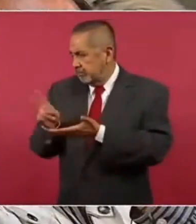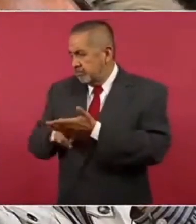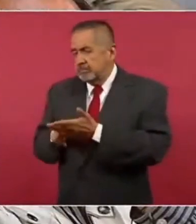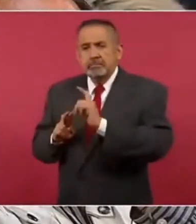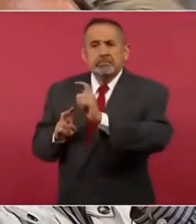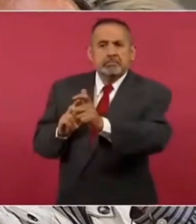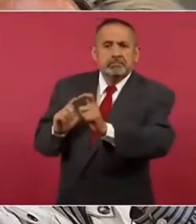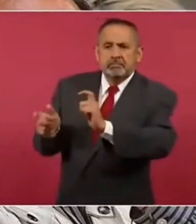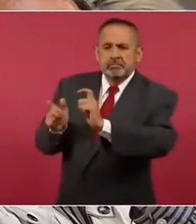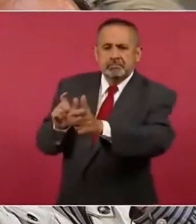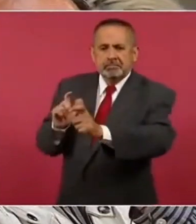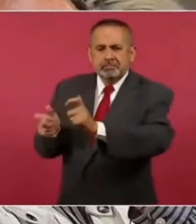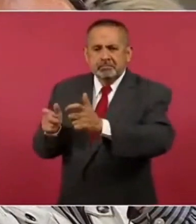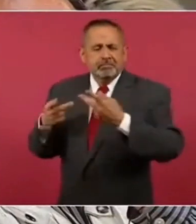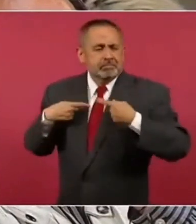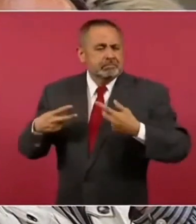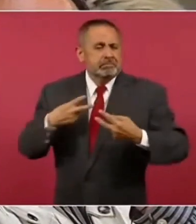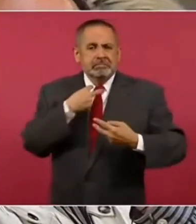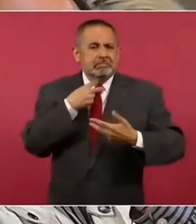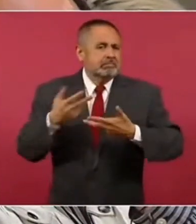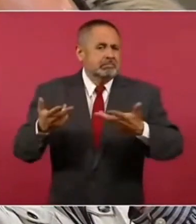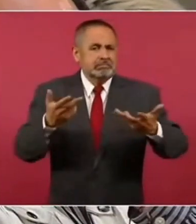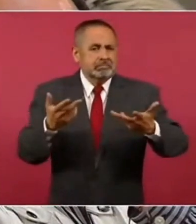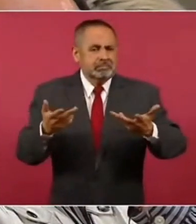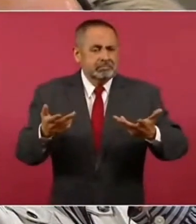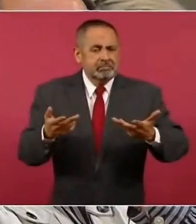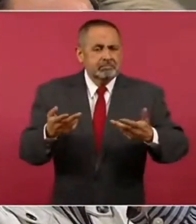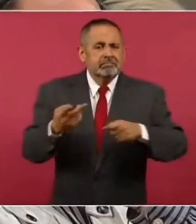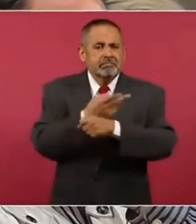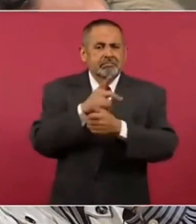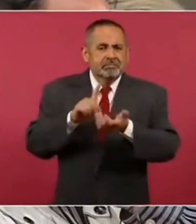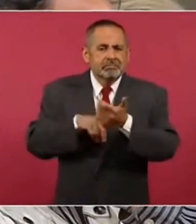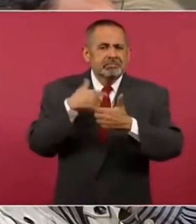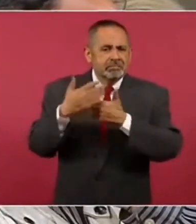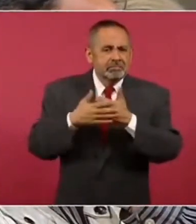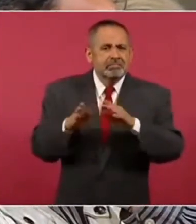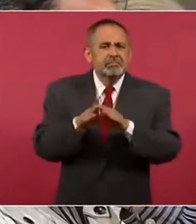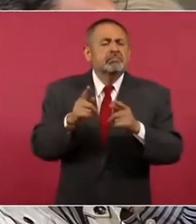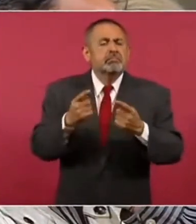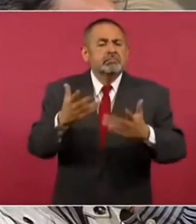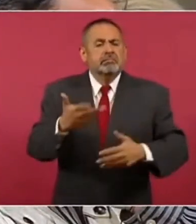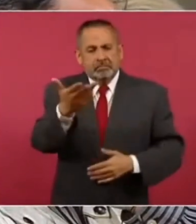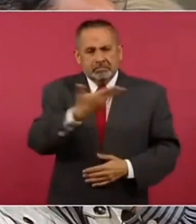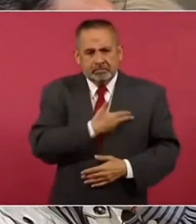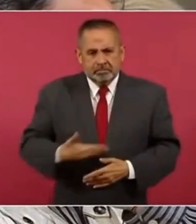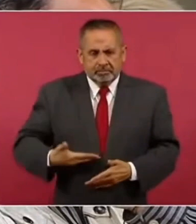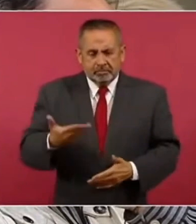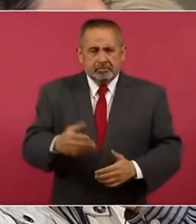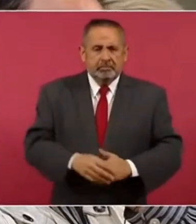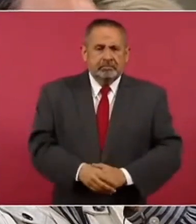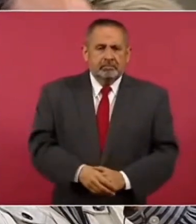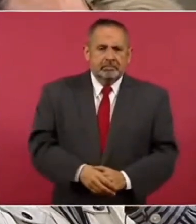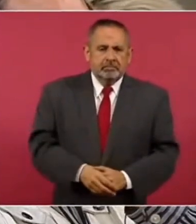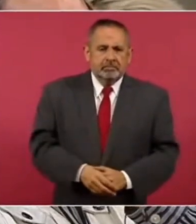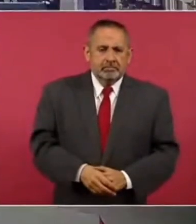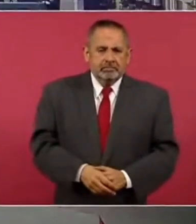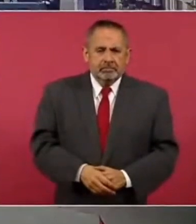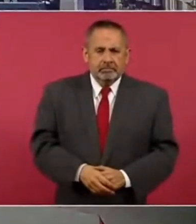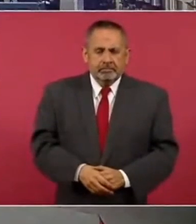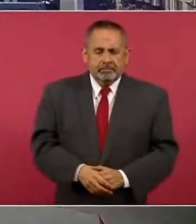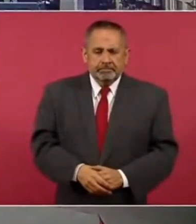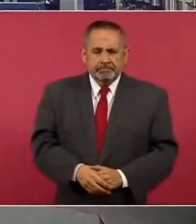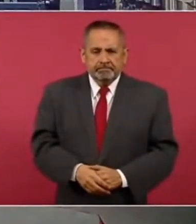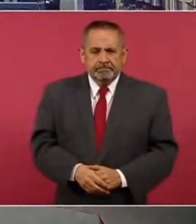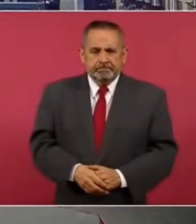la gente está agobiada. ¿Qué es lo que va a pasar? ¿Qué se puede hacer, presidente? Hay que seguir, Susana,